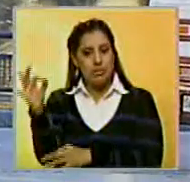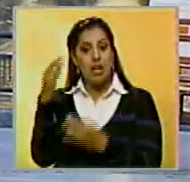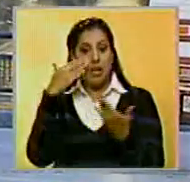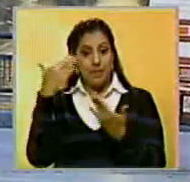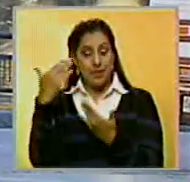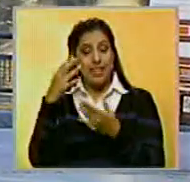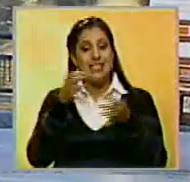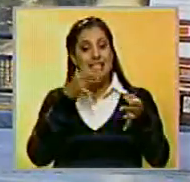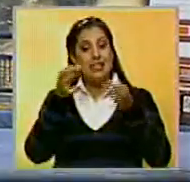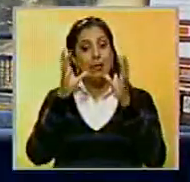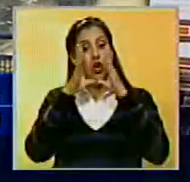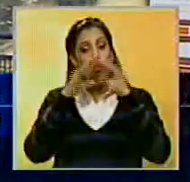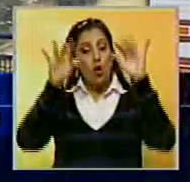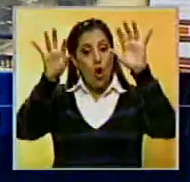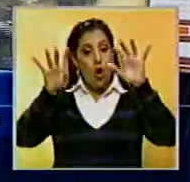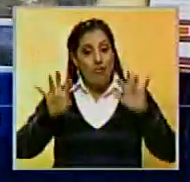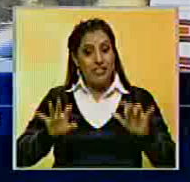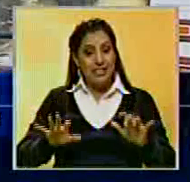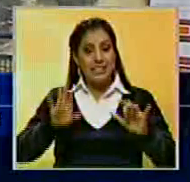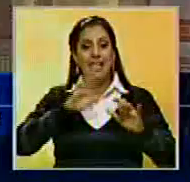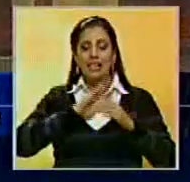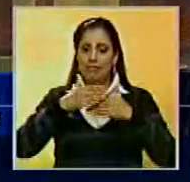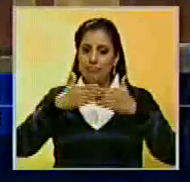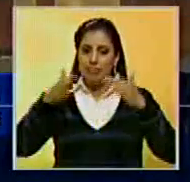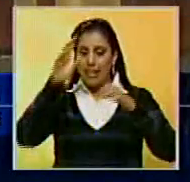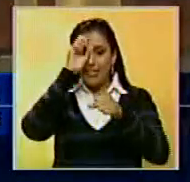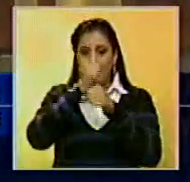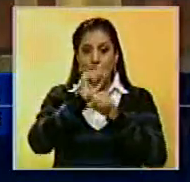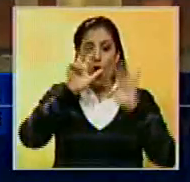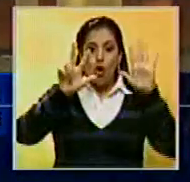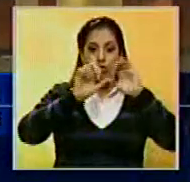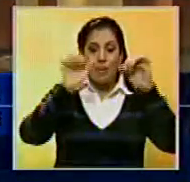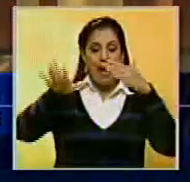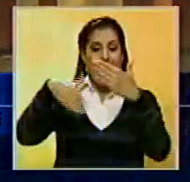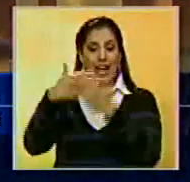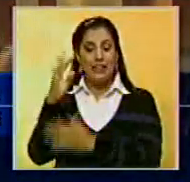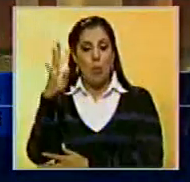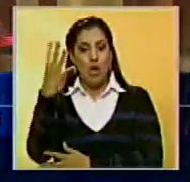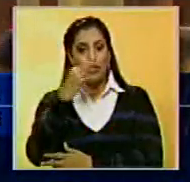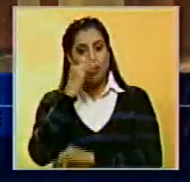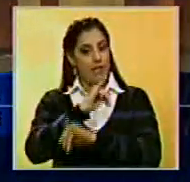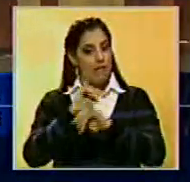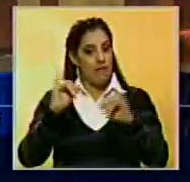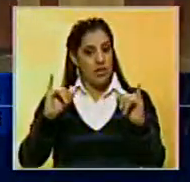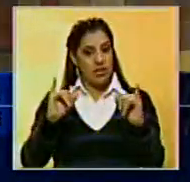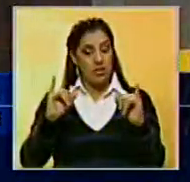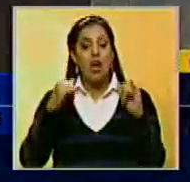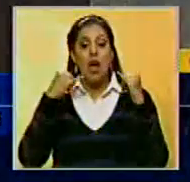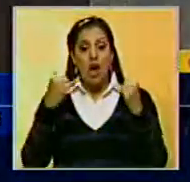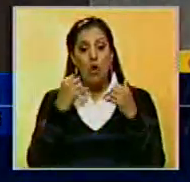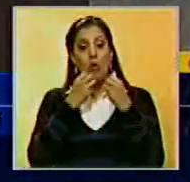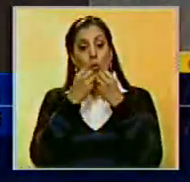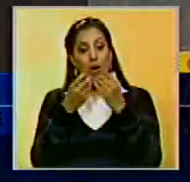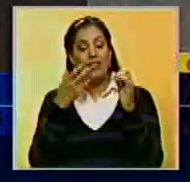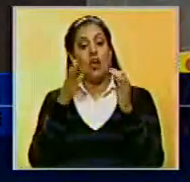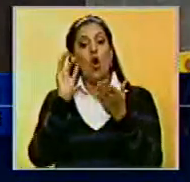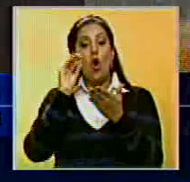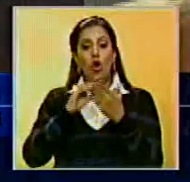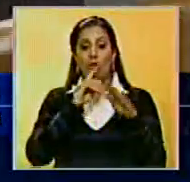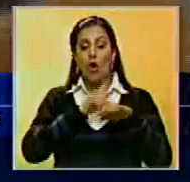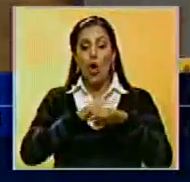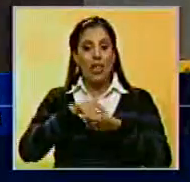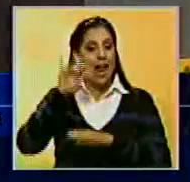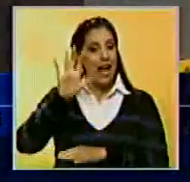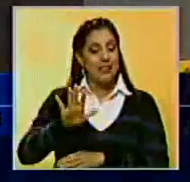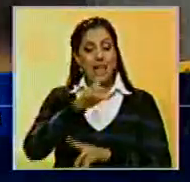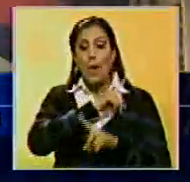explicó que todas las oficinas del organismo estarán abiertas y trabajarán de 8 de la mañana a 4 de la tarde. Además aclaró que se regresa al horario